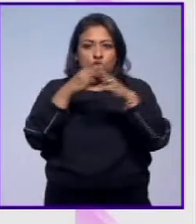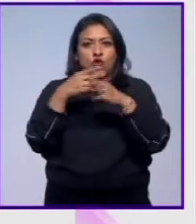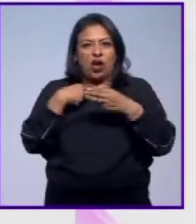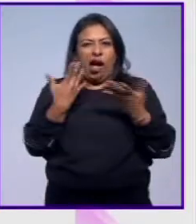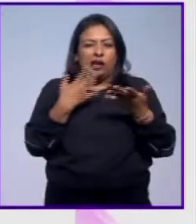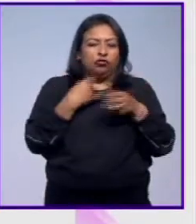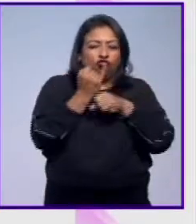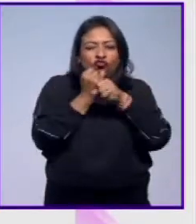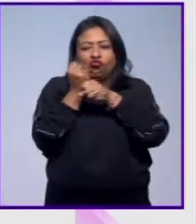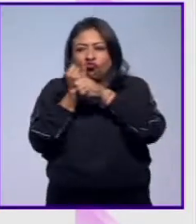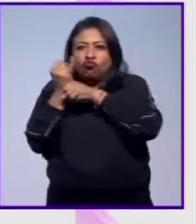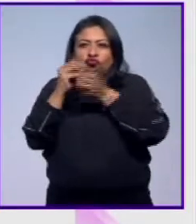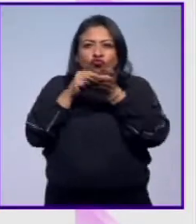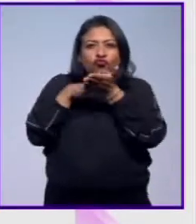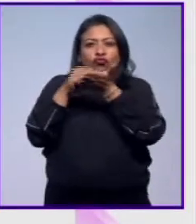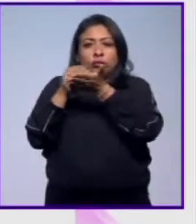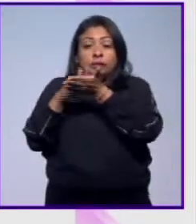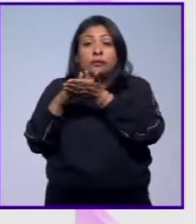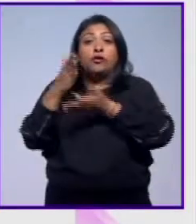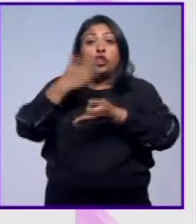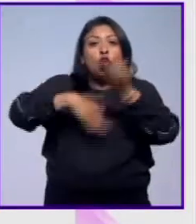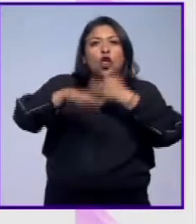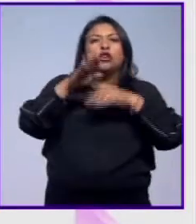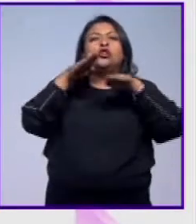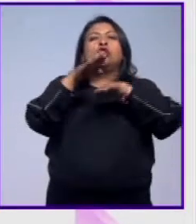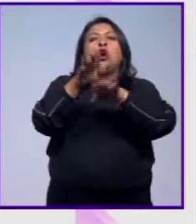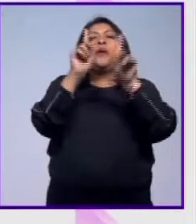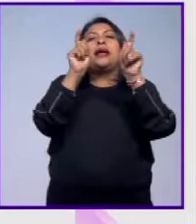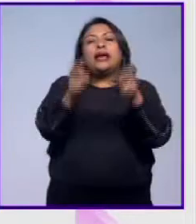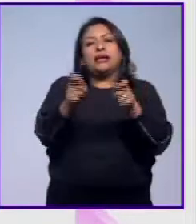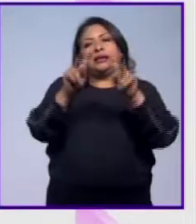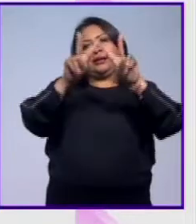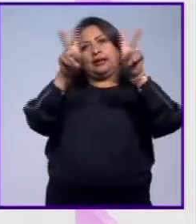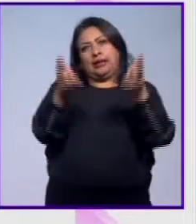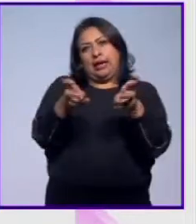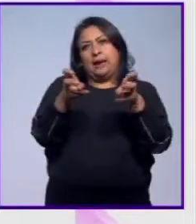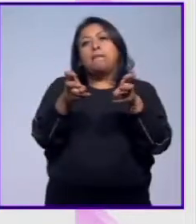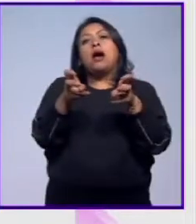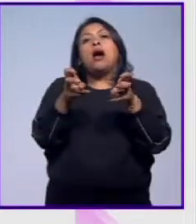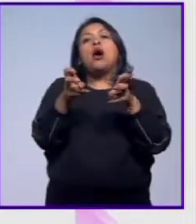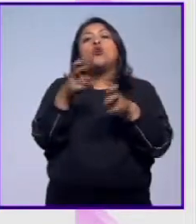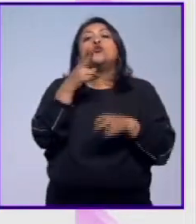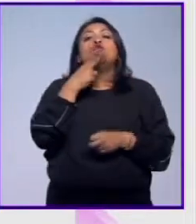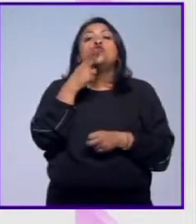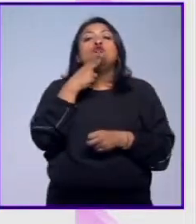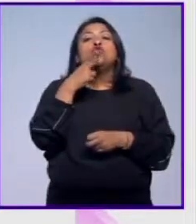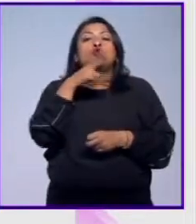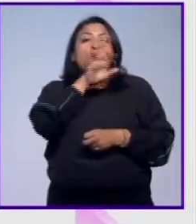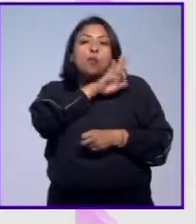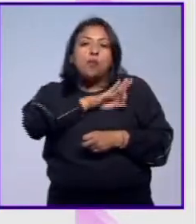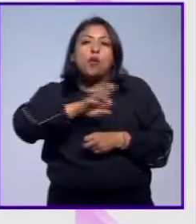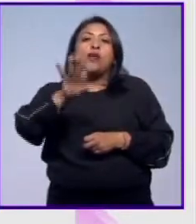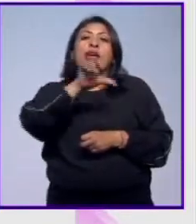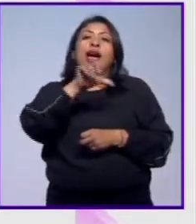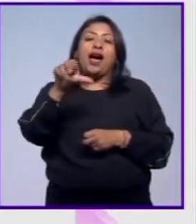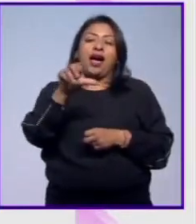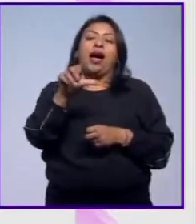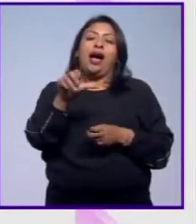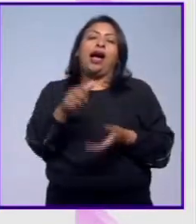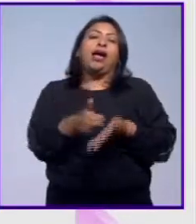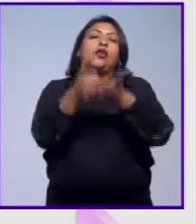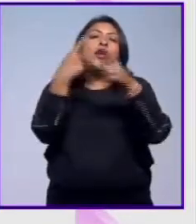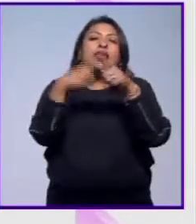¿no? Y todos tratan el tema de la aplicación que se puede hacer a partir